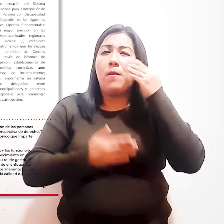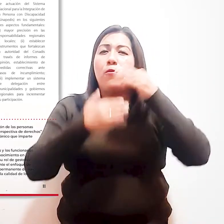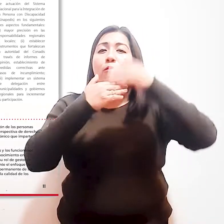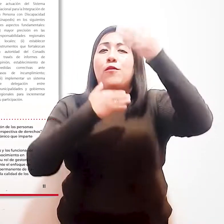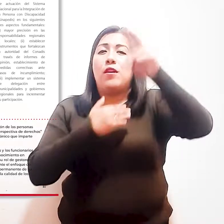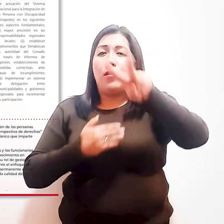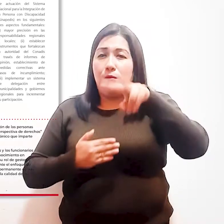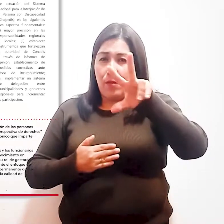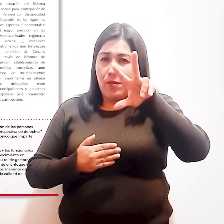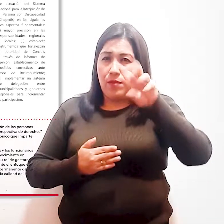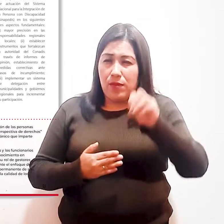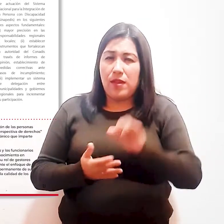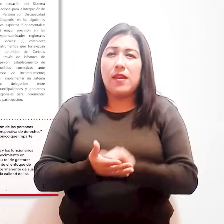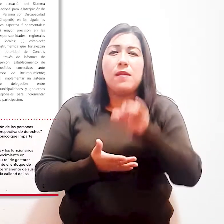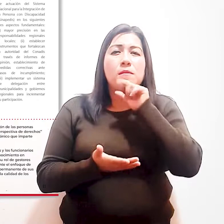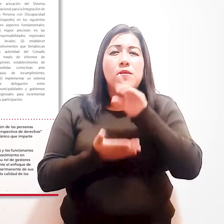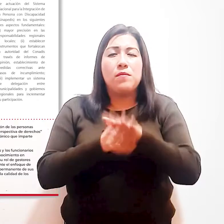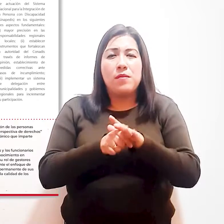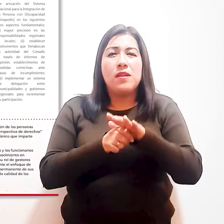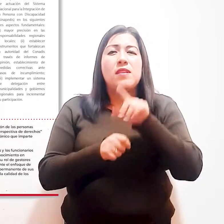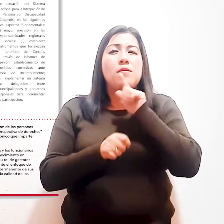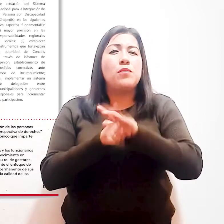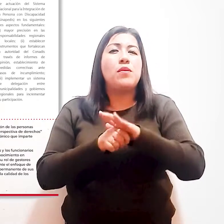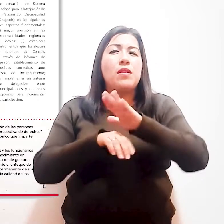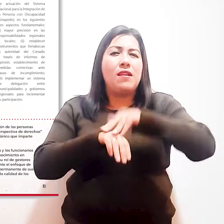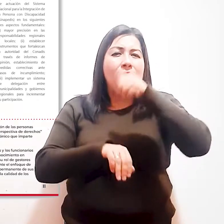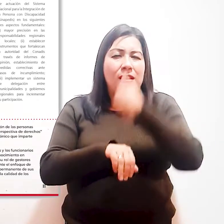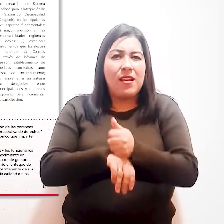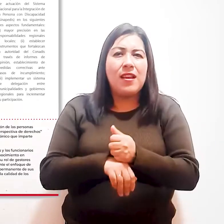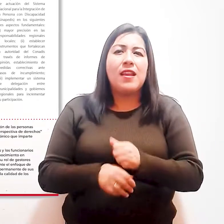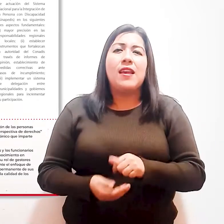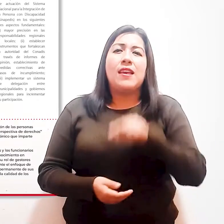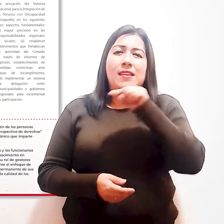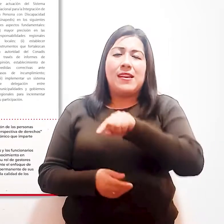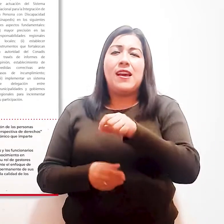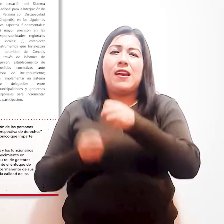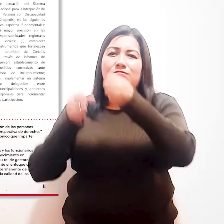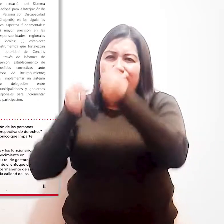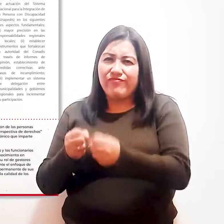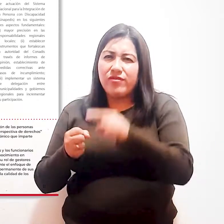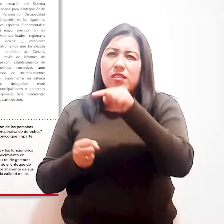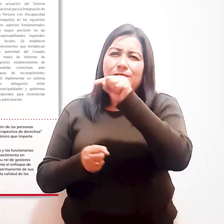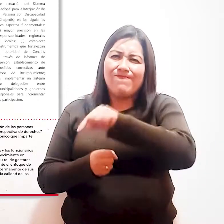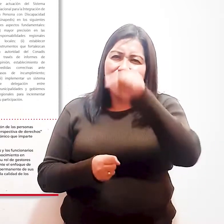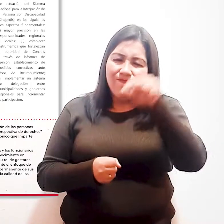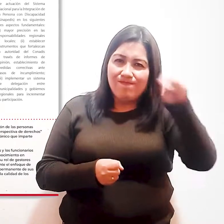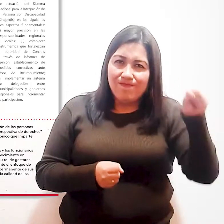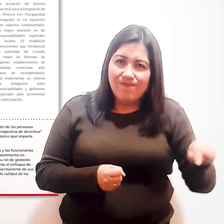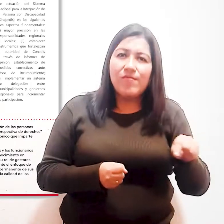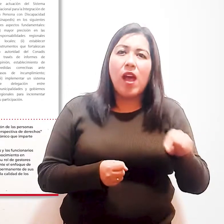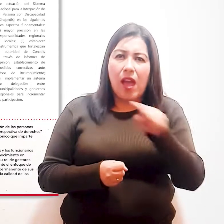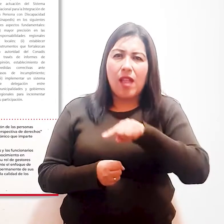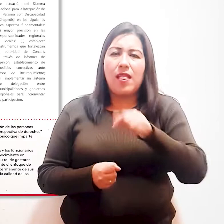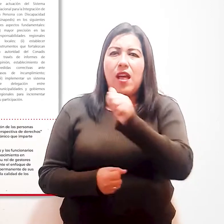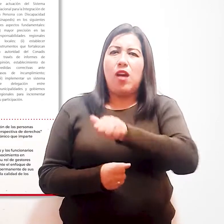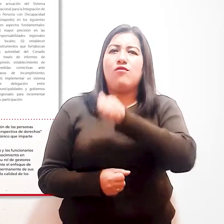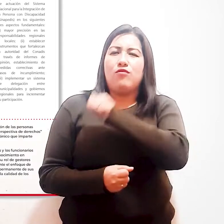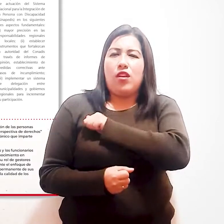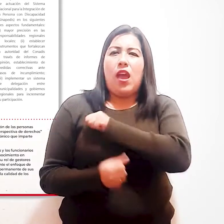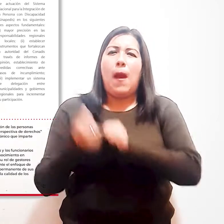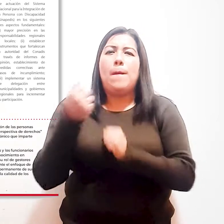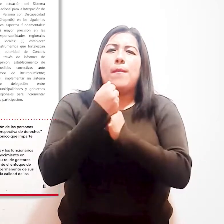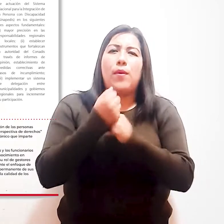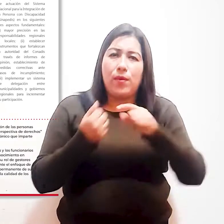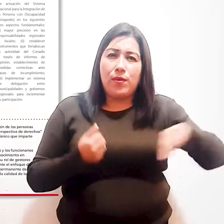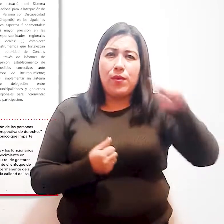que permitirá garantizar y establecer compromisos a nivel multisectorial para reunir actitudes sociales favorables en